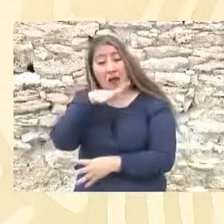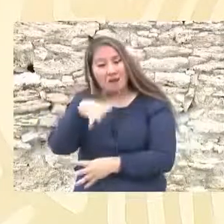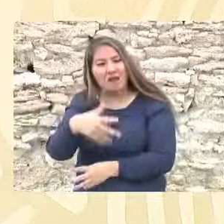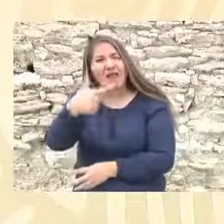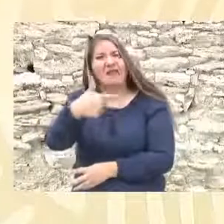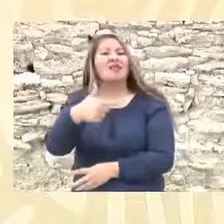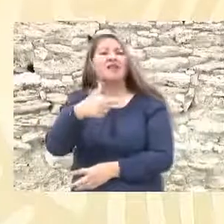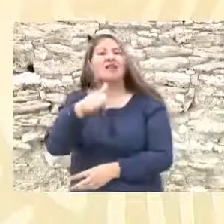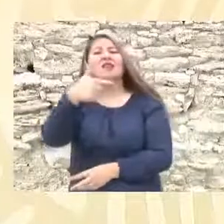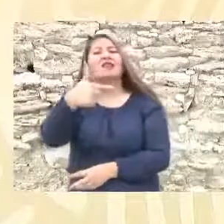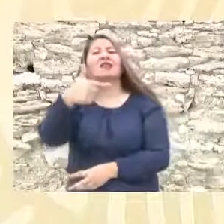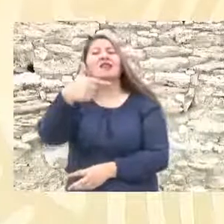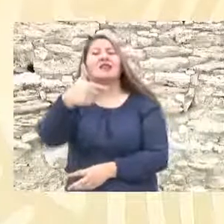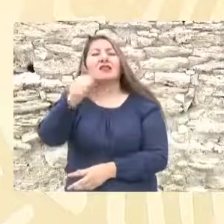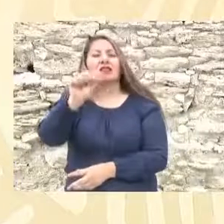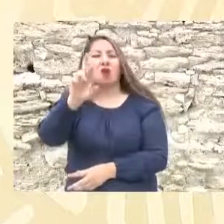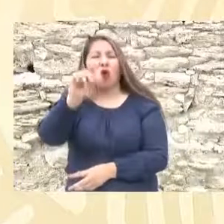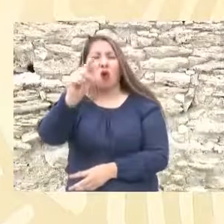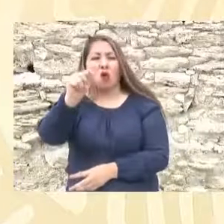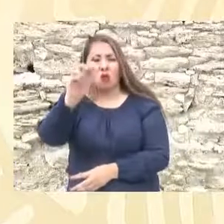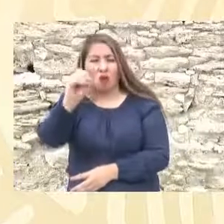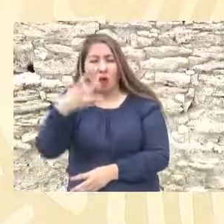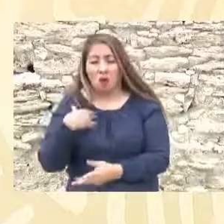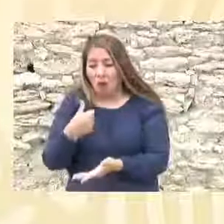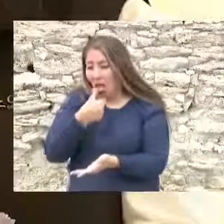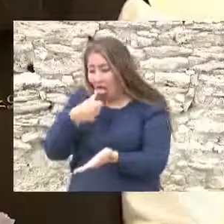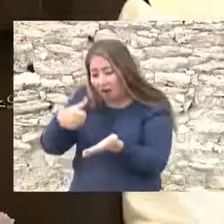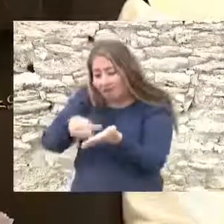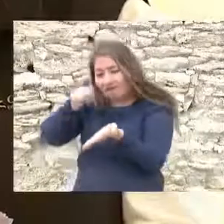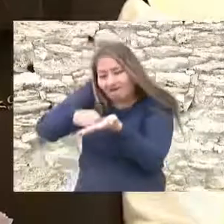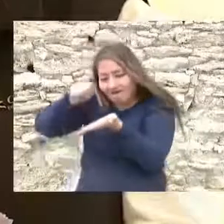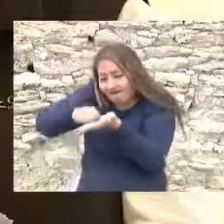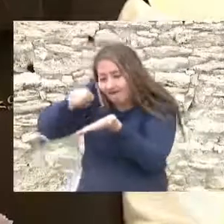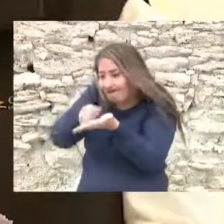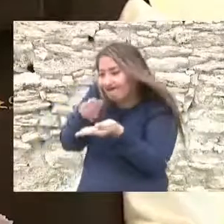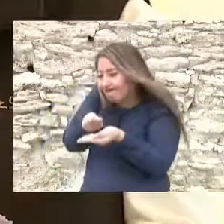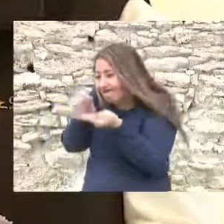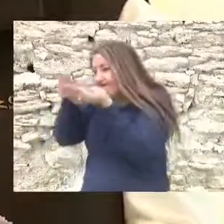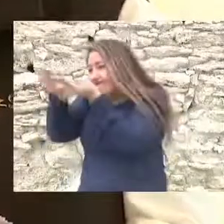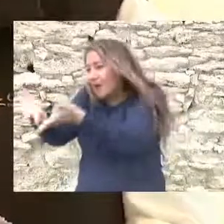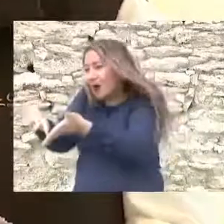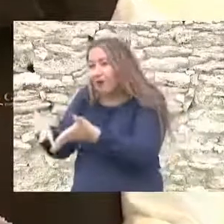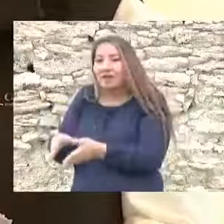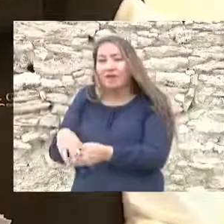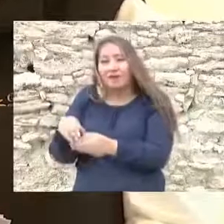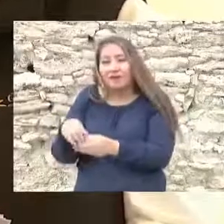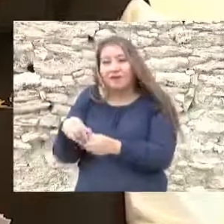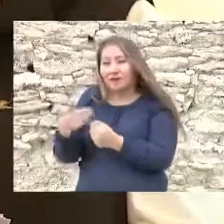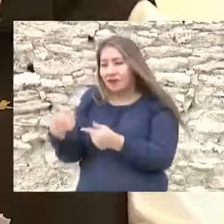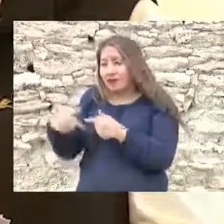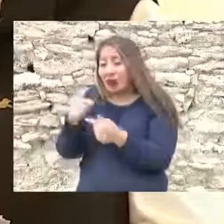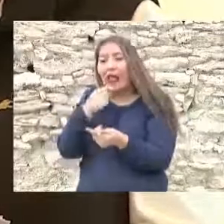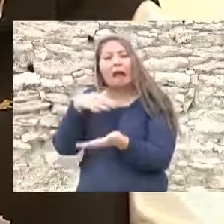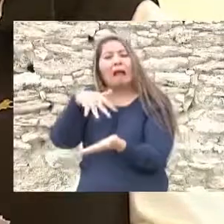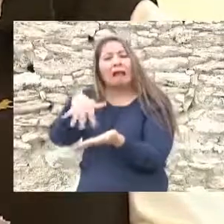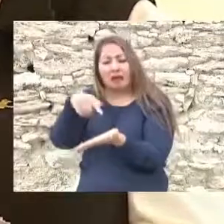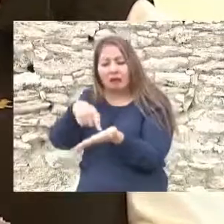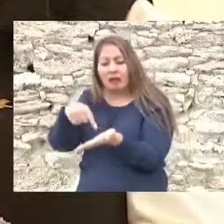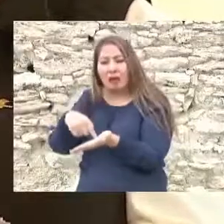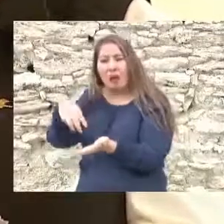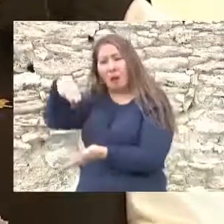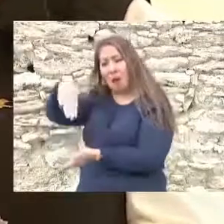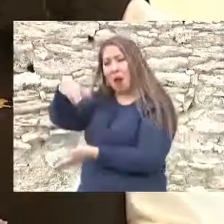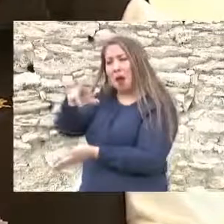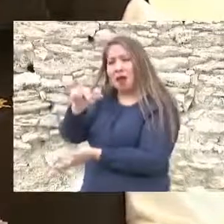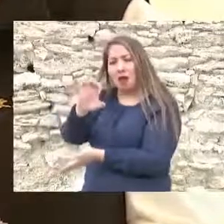Soto. Díaz mandó un telegrama a los gobernadores que lindaban con Coahuila, en el que decía Don Mariano